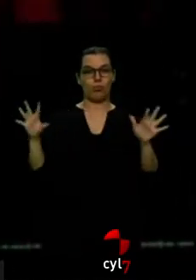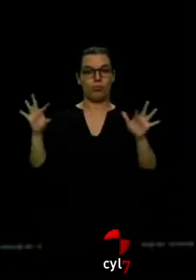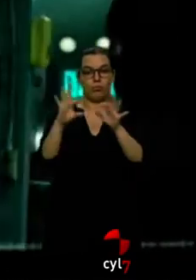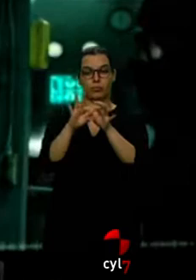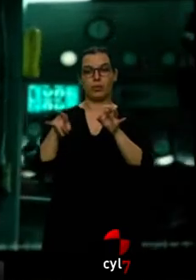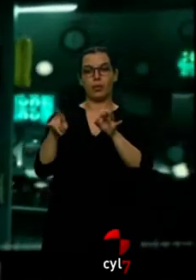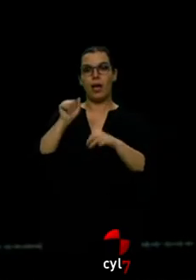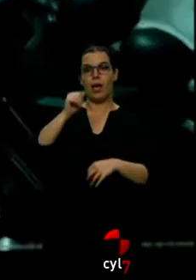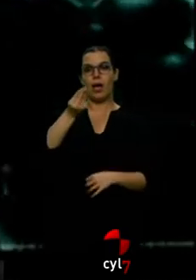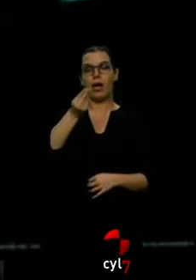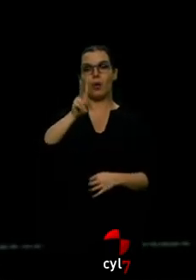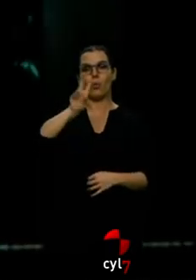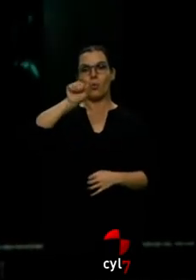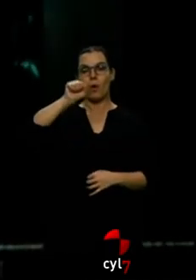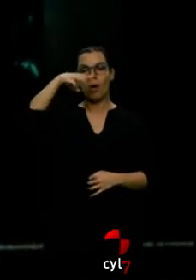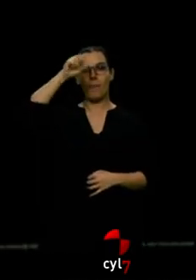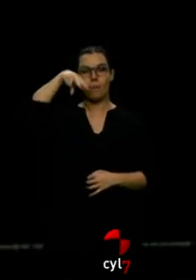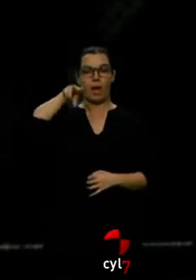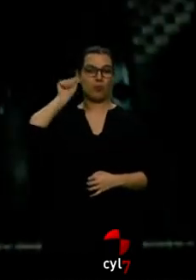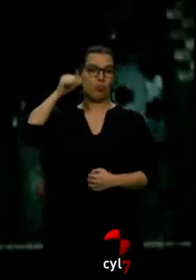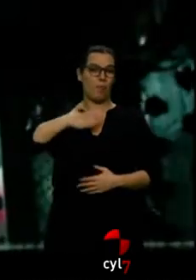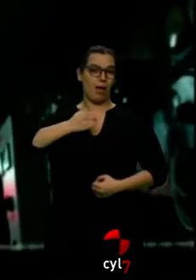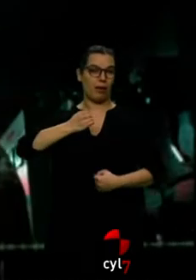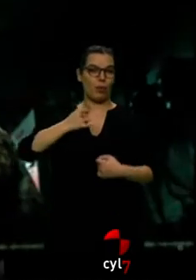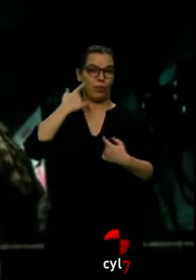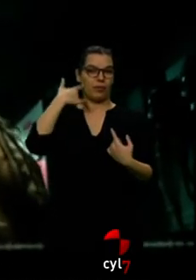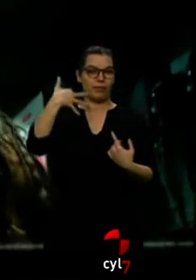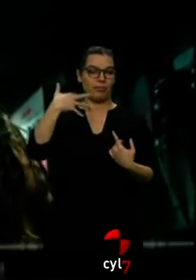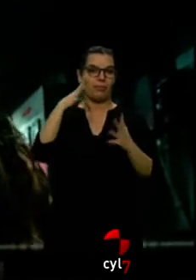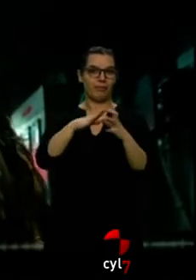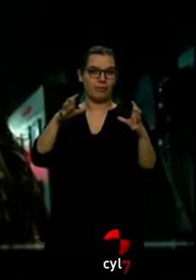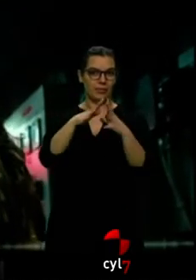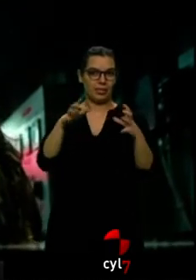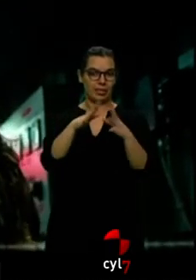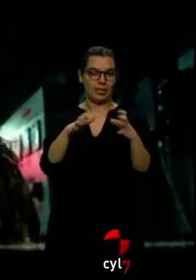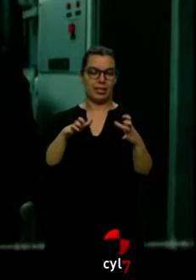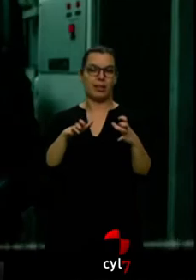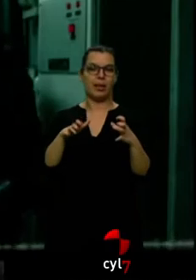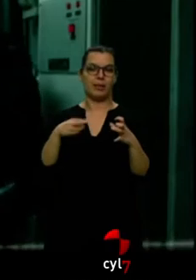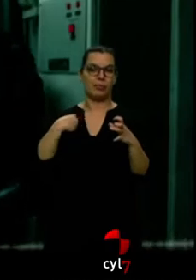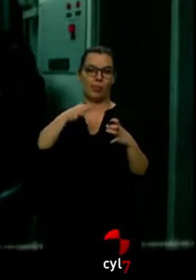encarna a Aquaman, uno de los superhéroes más esperados desde la Liga de la Justicia. ¿Puedo subir a bordo?